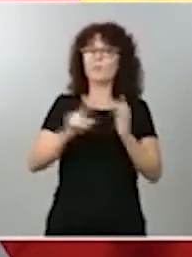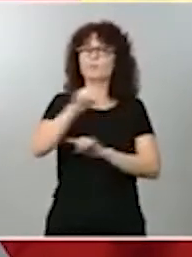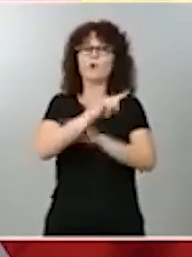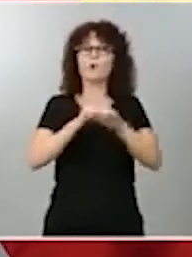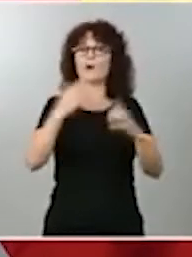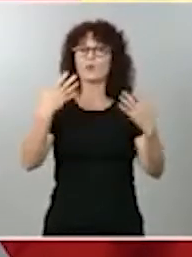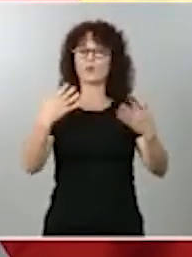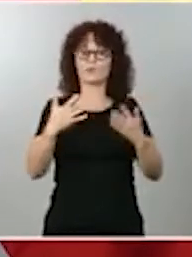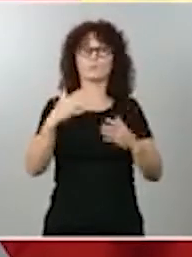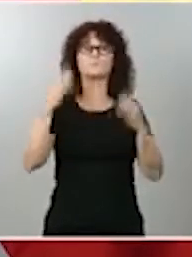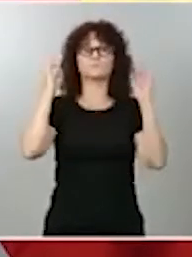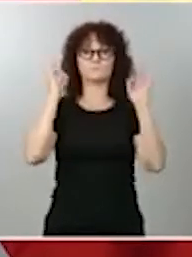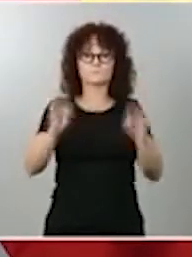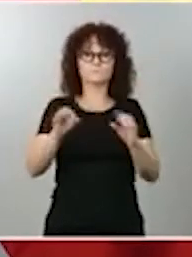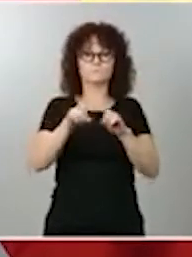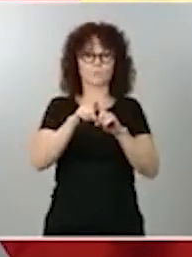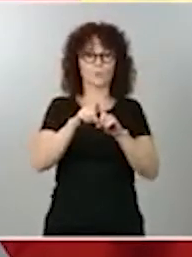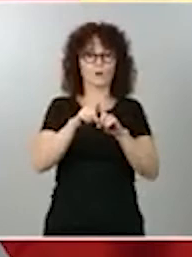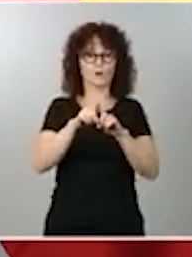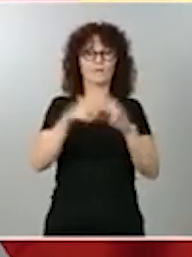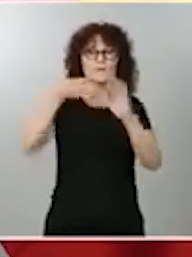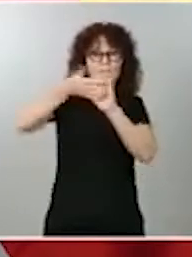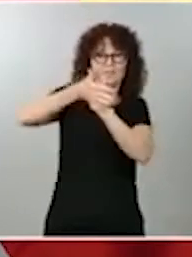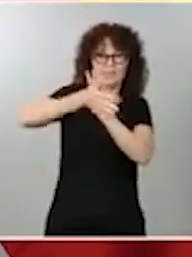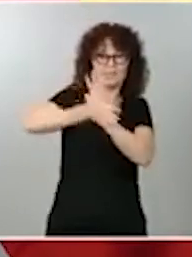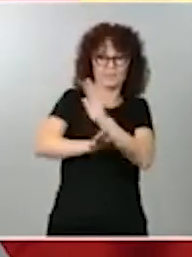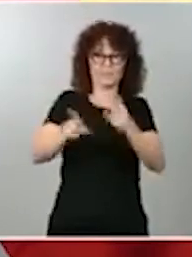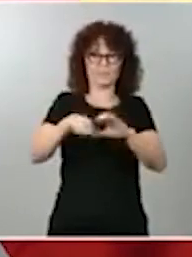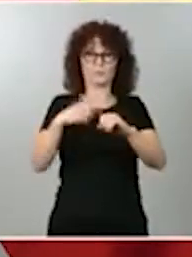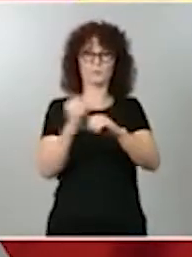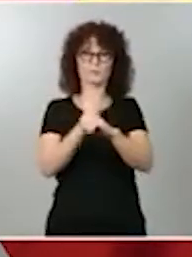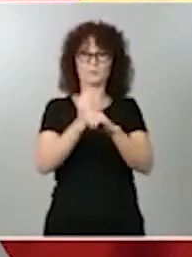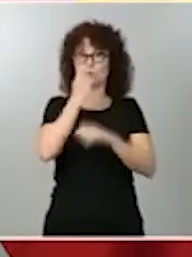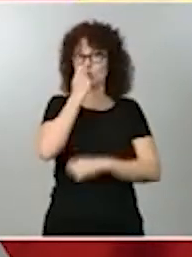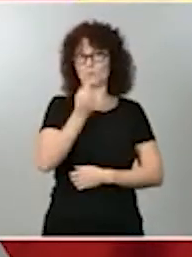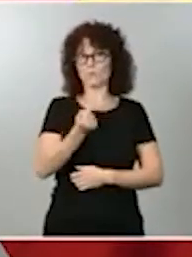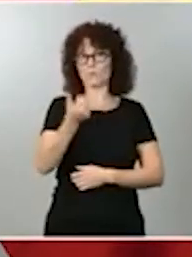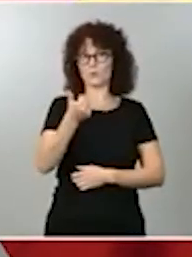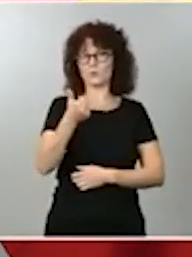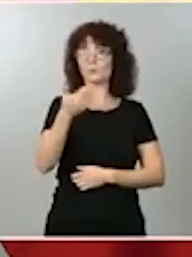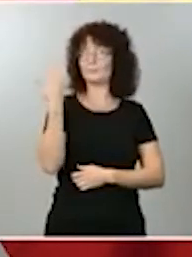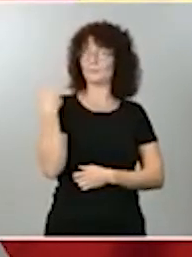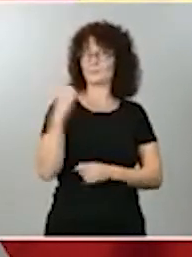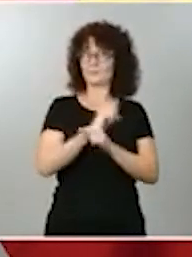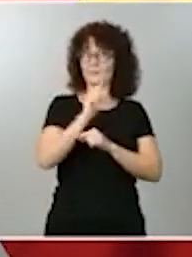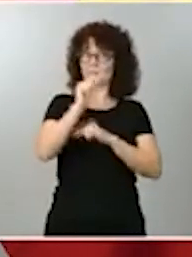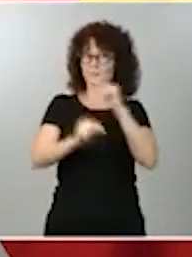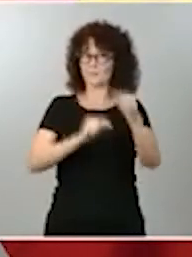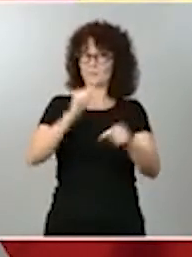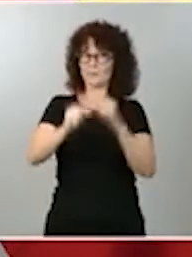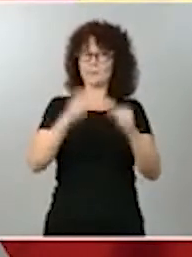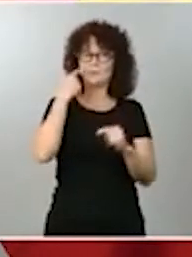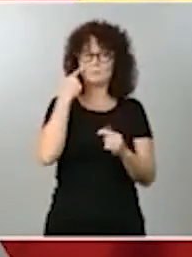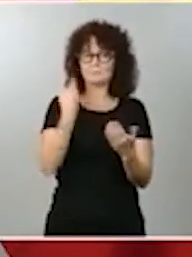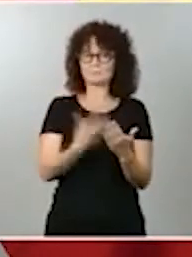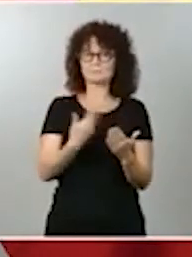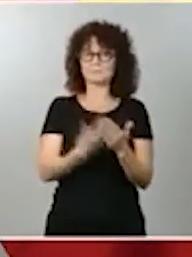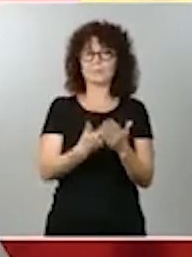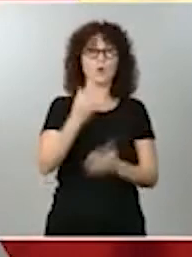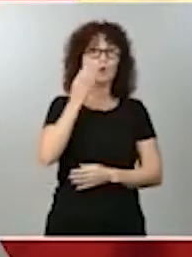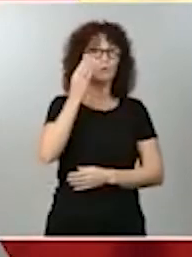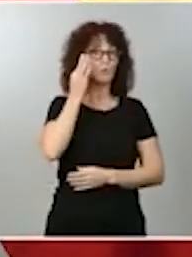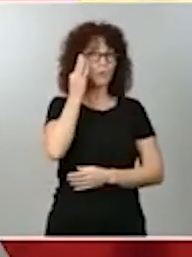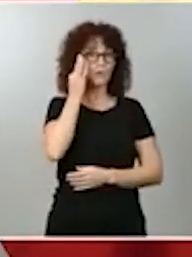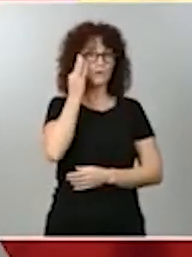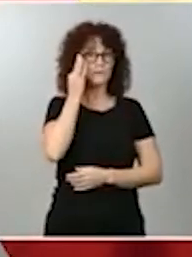en la deficiente valoración de los puestos de trabajo. Hemos visto en esta pandemia cómo las mujeres en